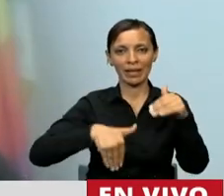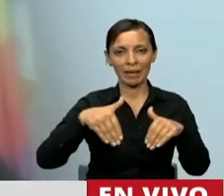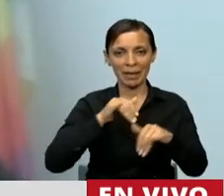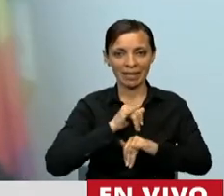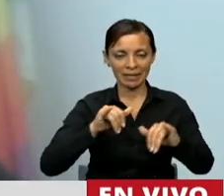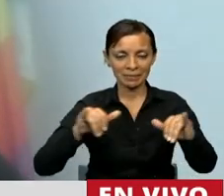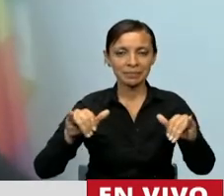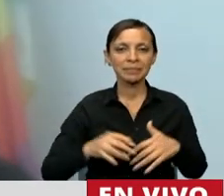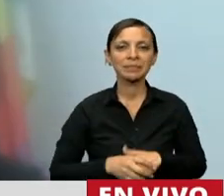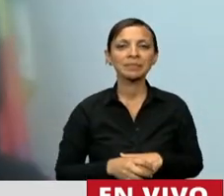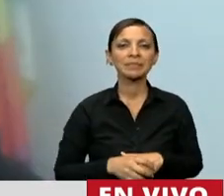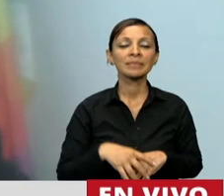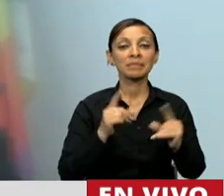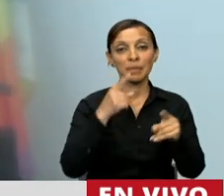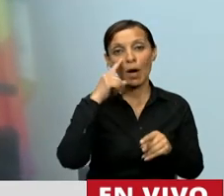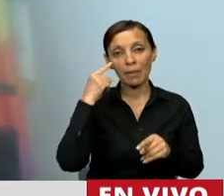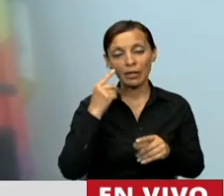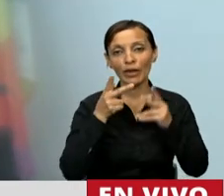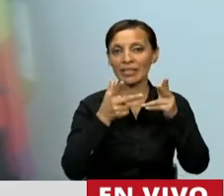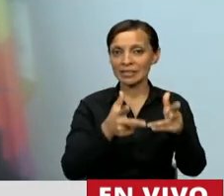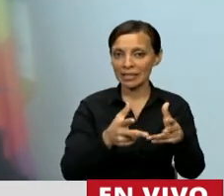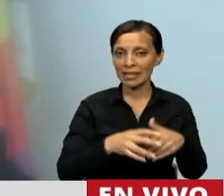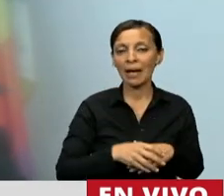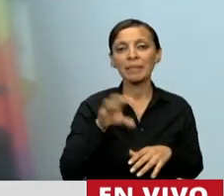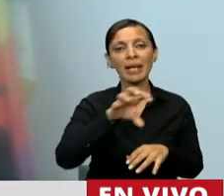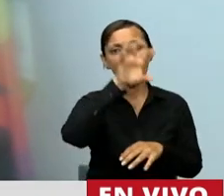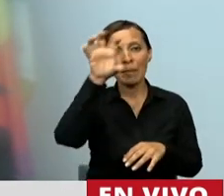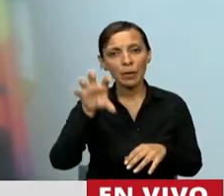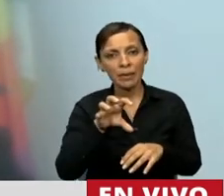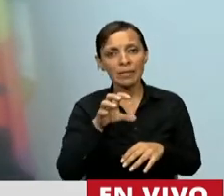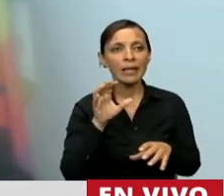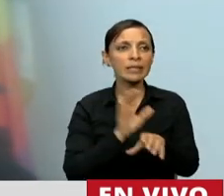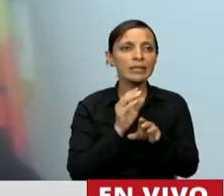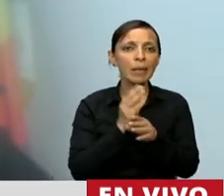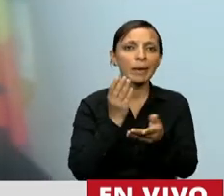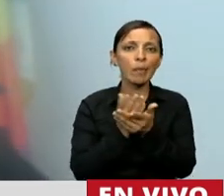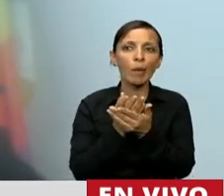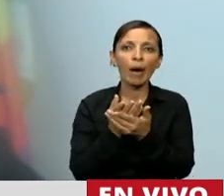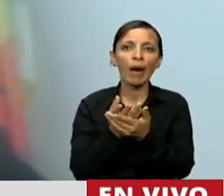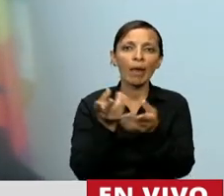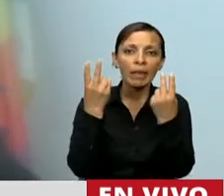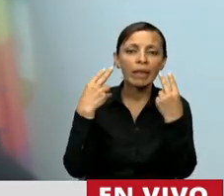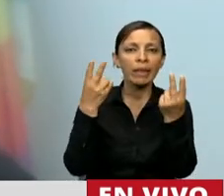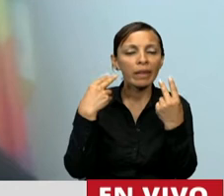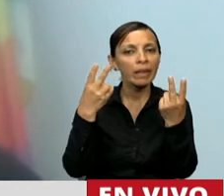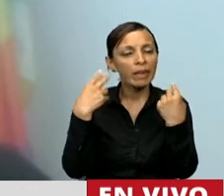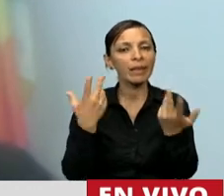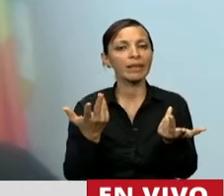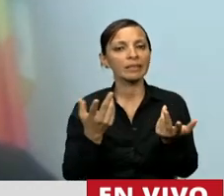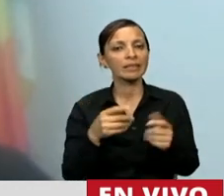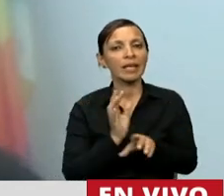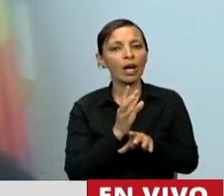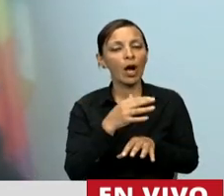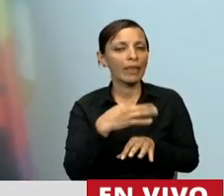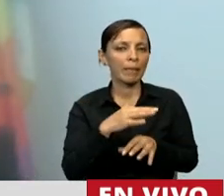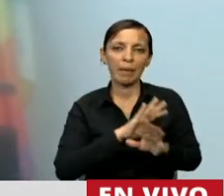y él remarcaba que las provincias eran mendigas siempre y que se iba a poner un punto